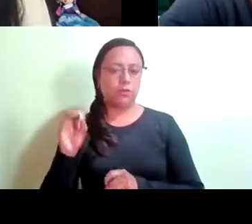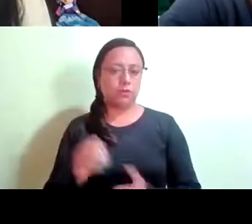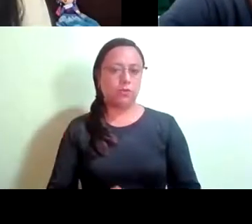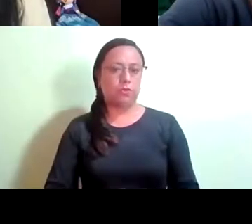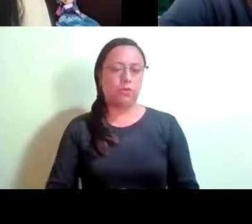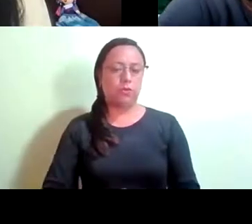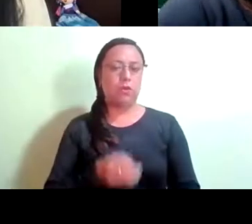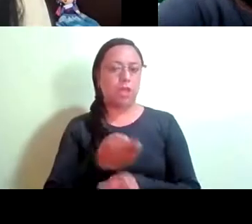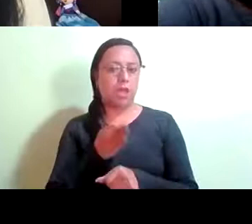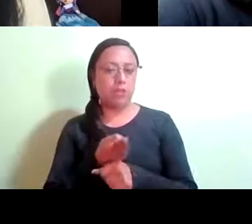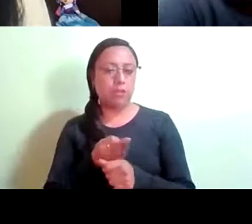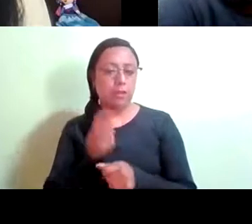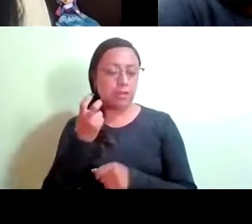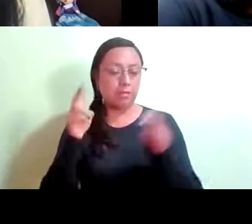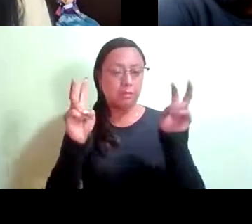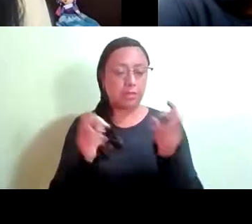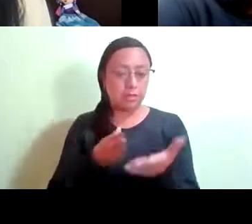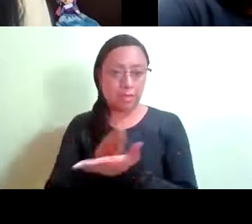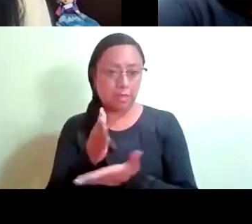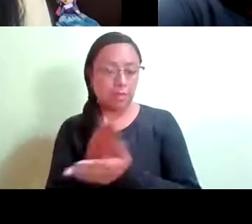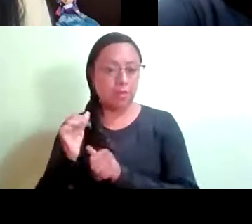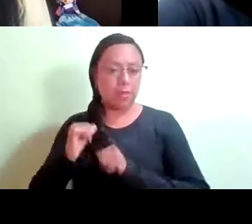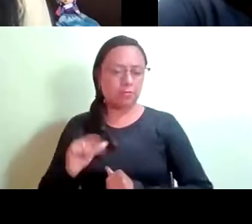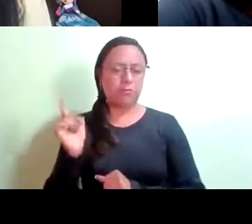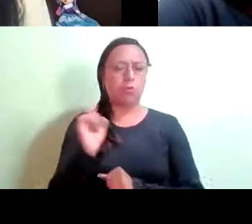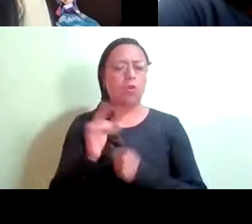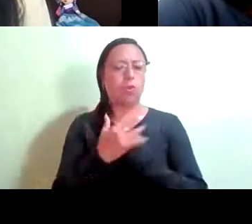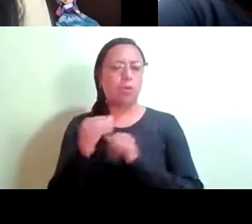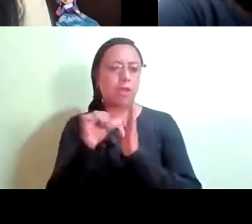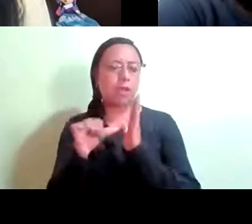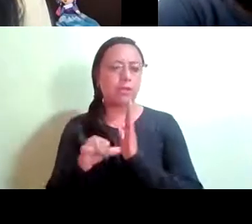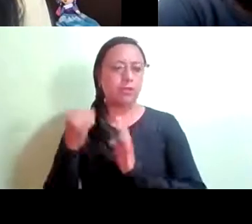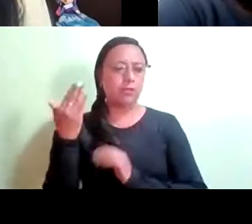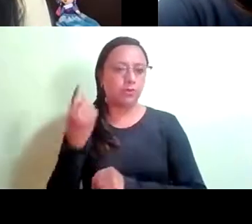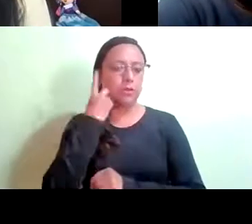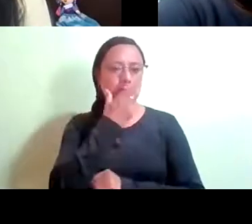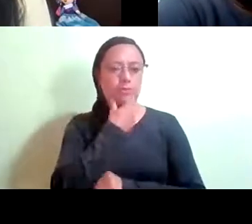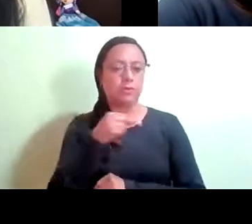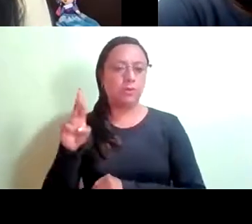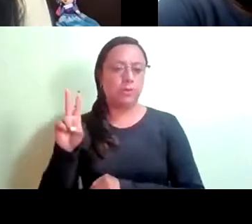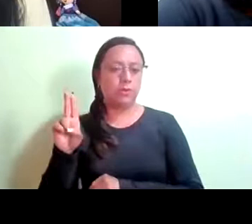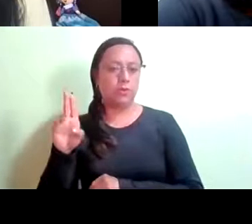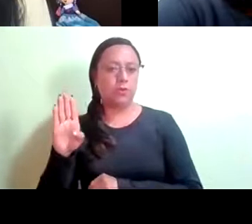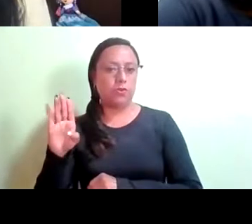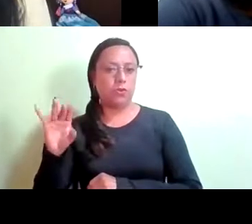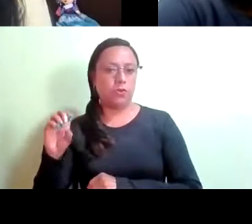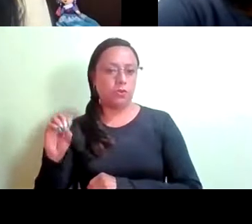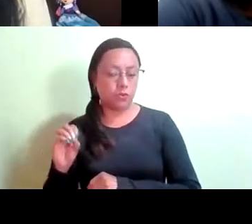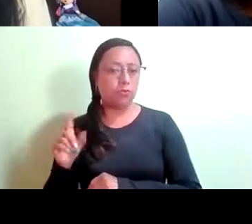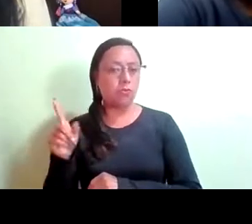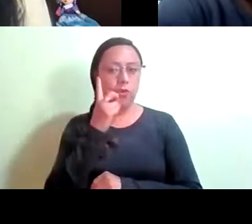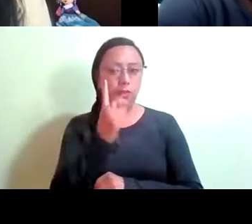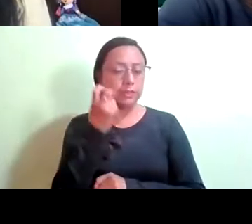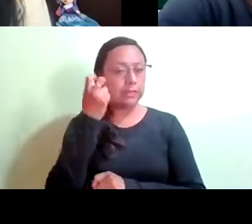invasivo de facultades, porque los artículos que citó el diputado Rubio exactamente mencionan esas facultades que tienen exclusivamente